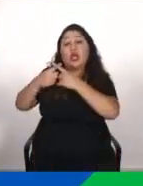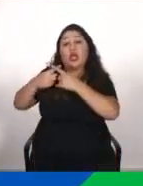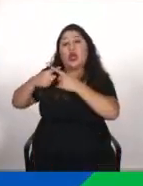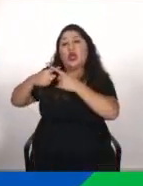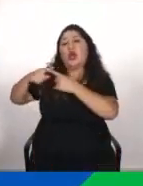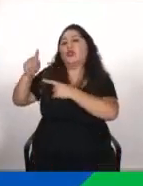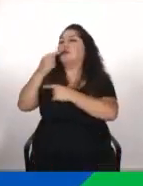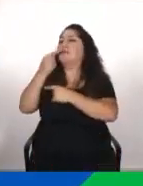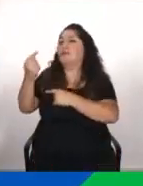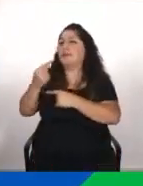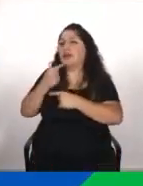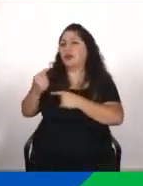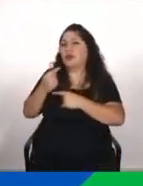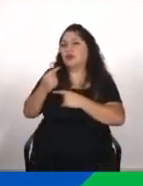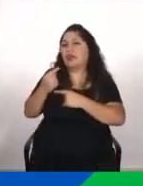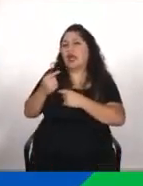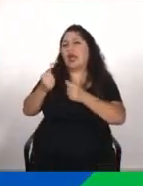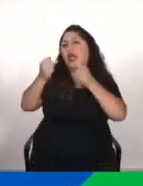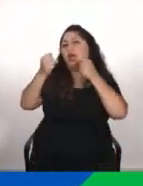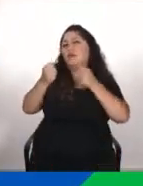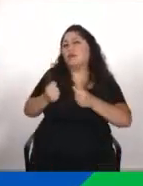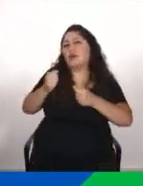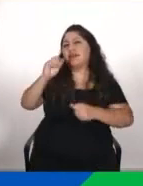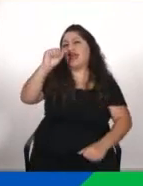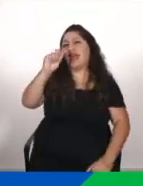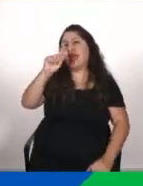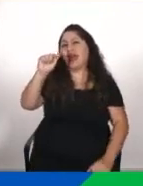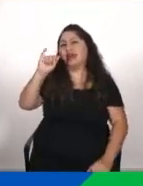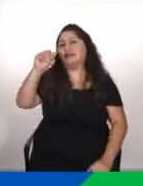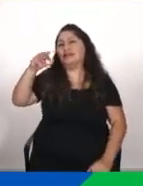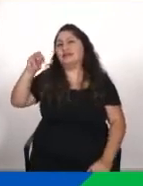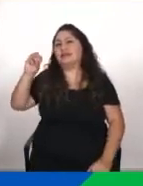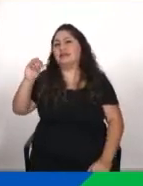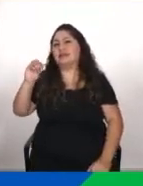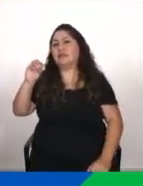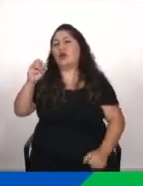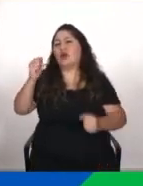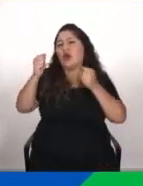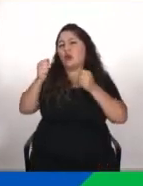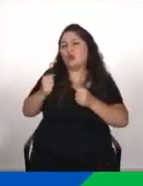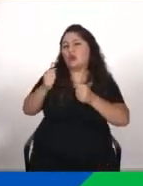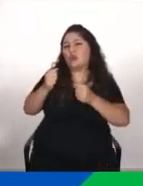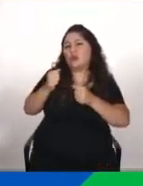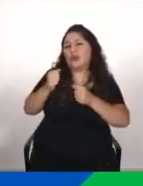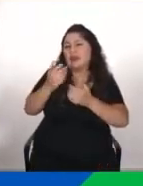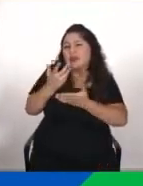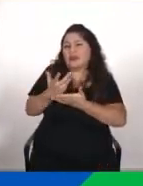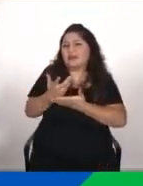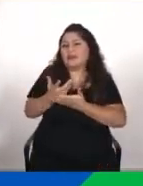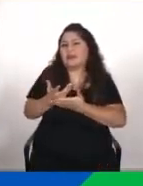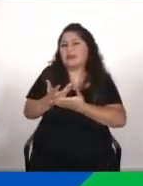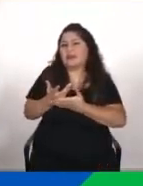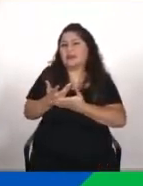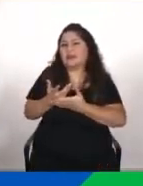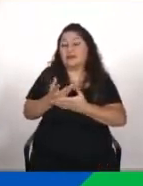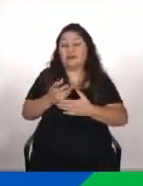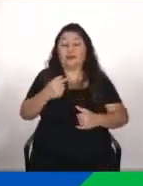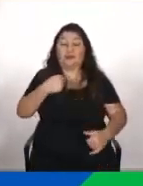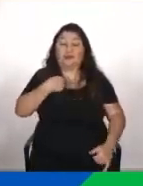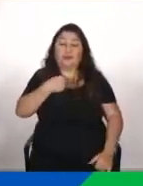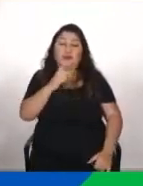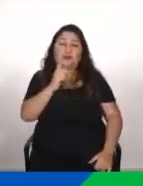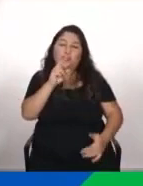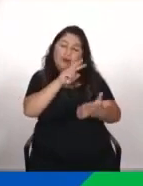los cerebros positrónicos de Asimov? ¿se fue se fue en no he leído no he leído mucho Asimov